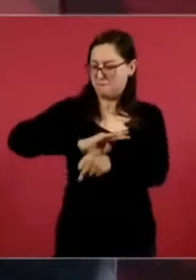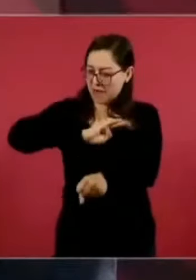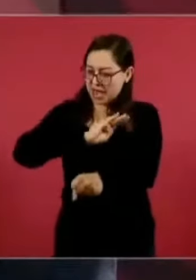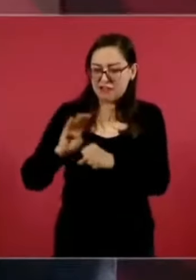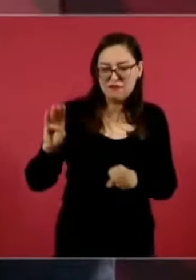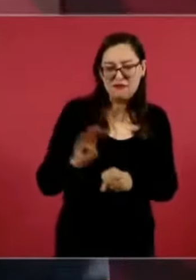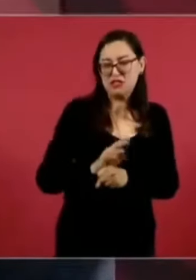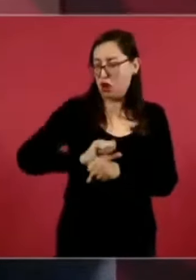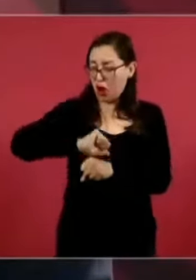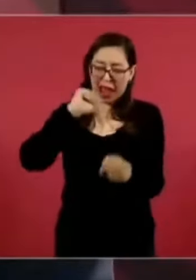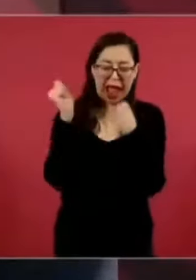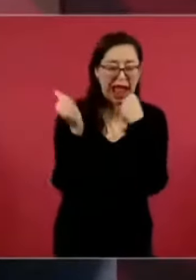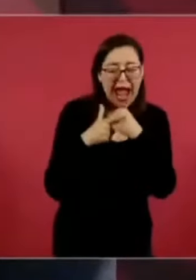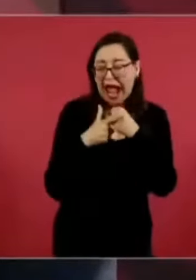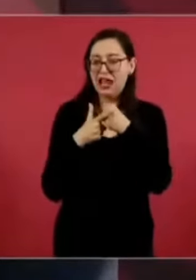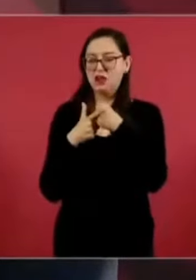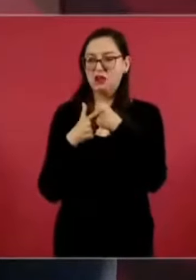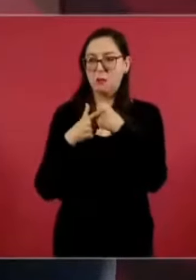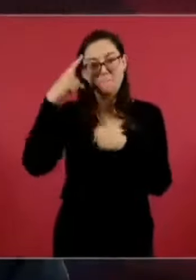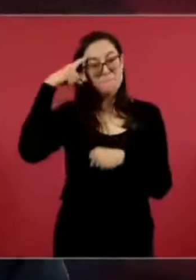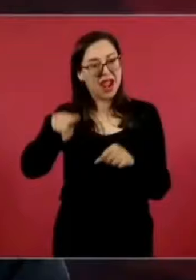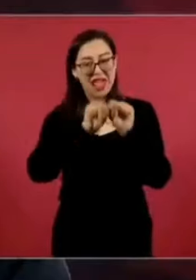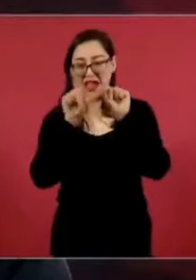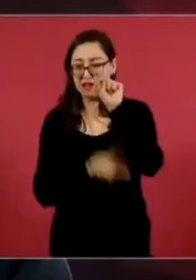en favor del pueblo de México.